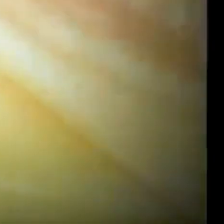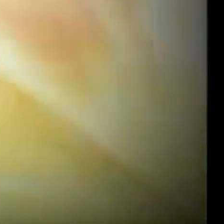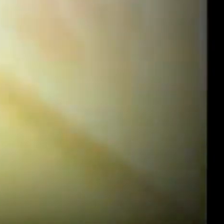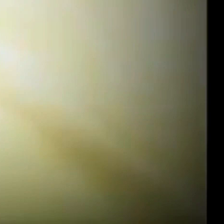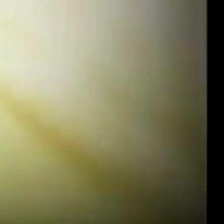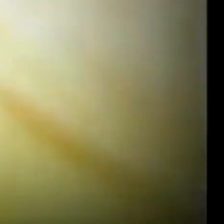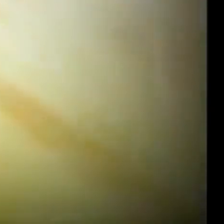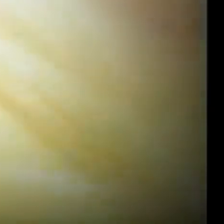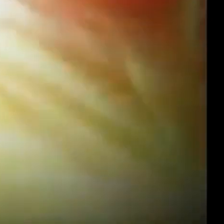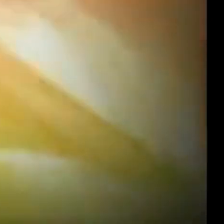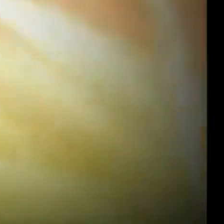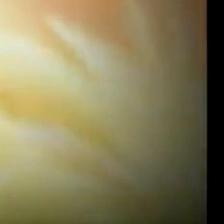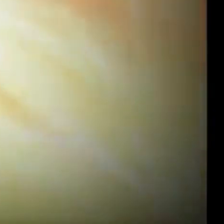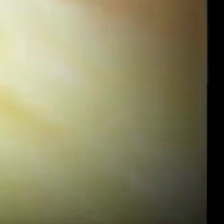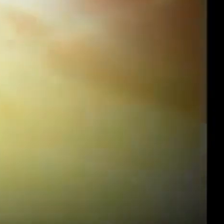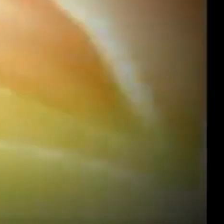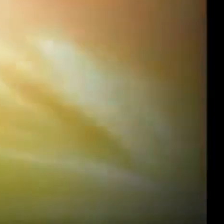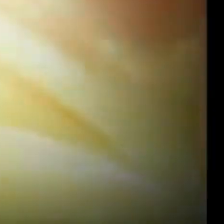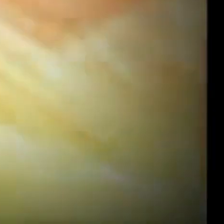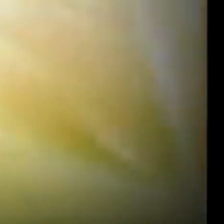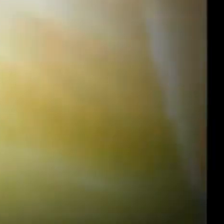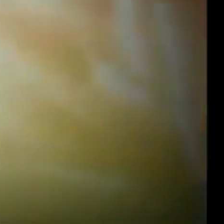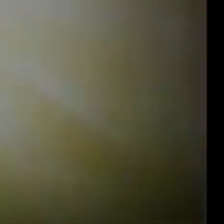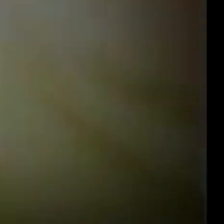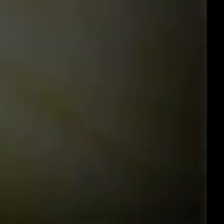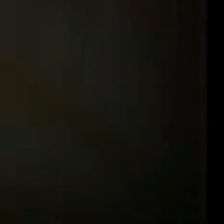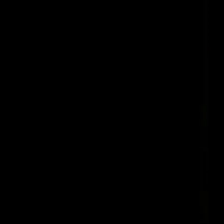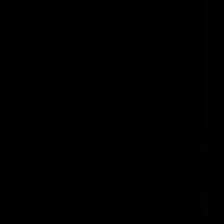por ver fulgurante luz Gracias por ver el video.